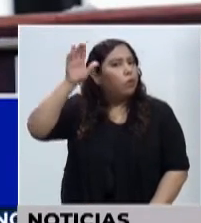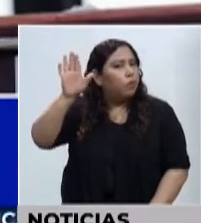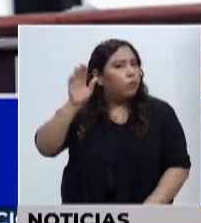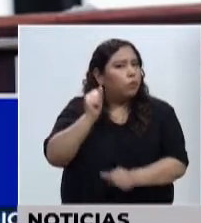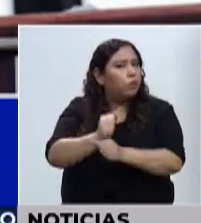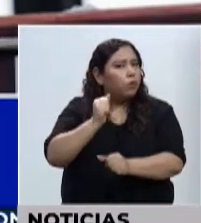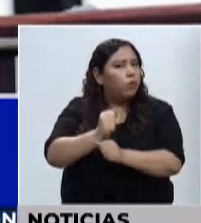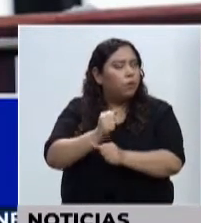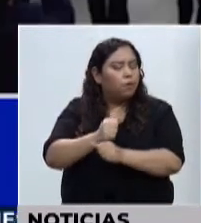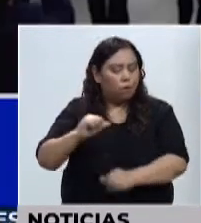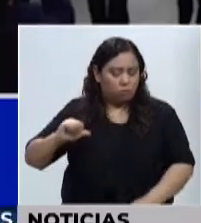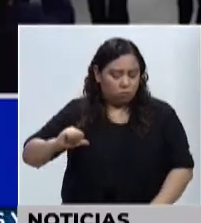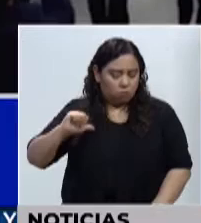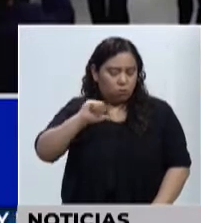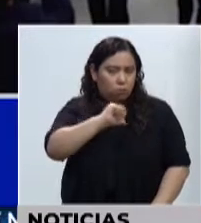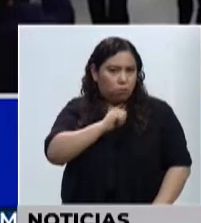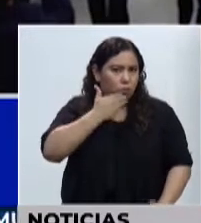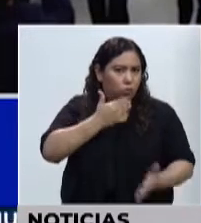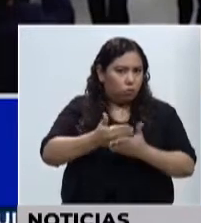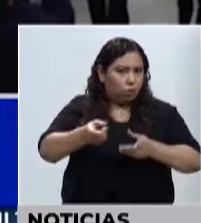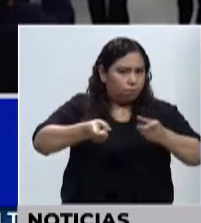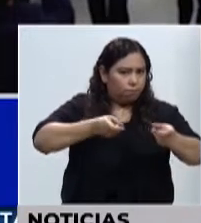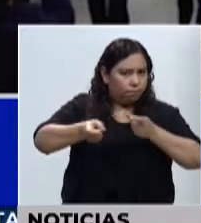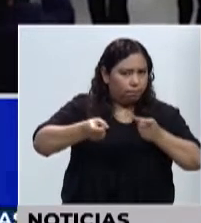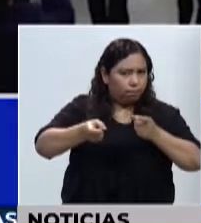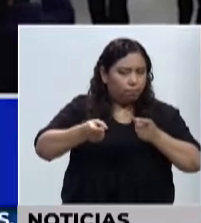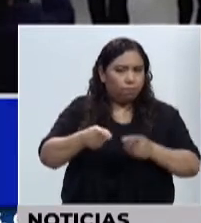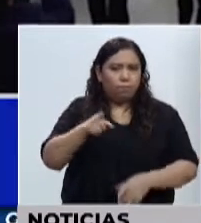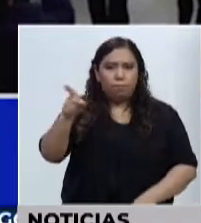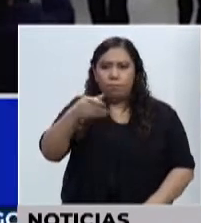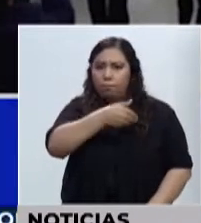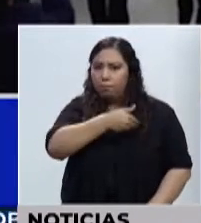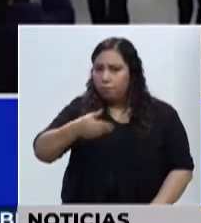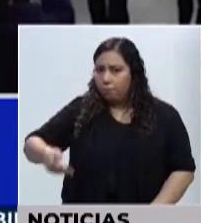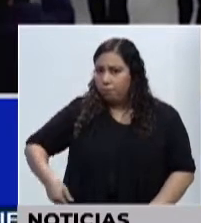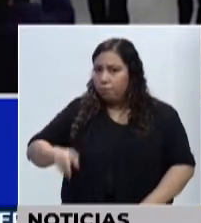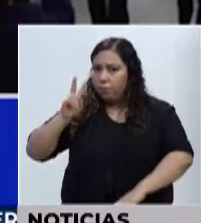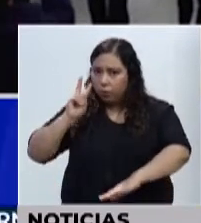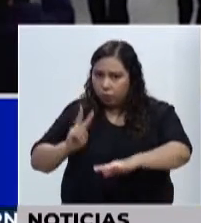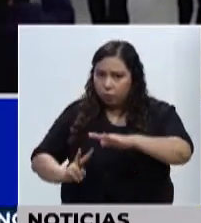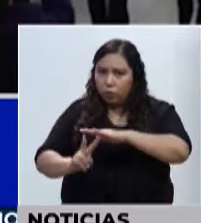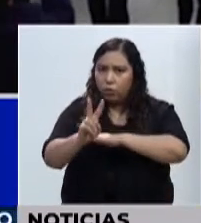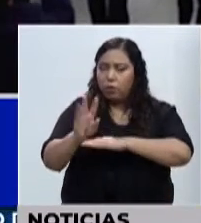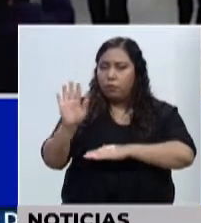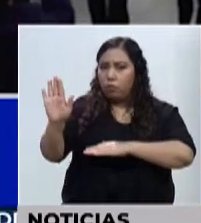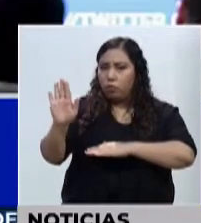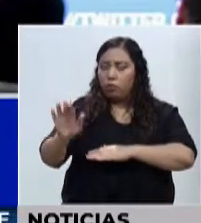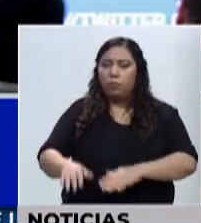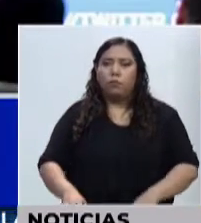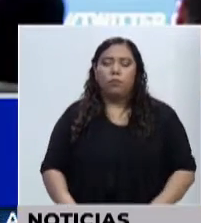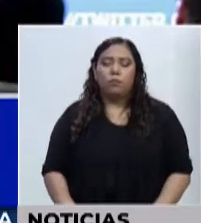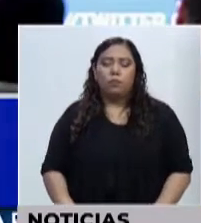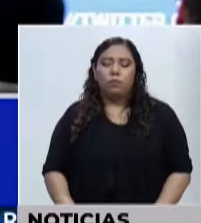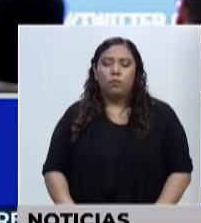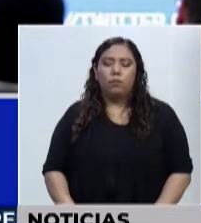desarrollo de la ruta y la visión que ha tenido el presidente de la República. Y lo hemos visto con los recientes